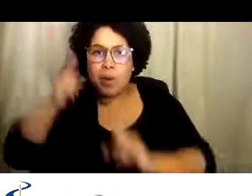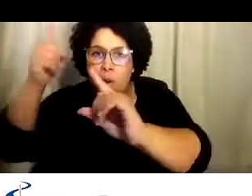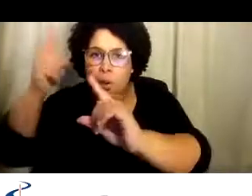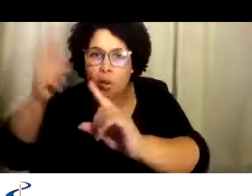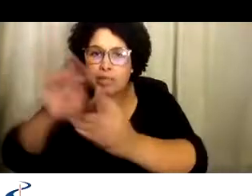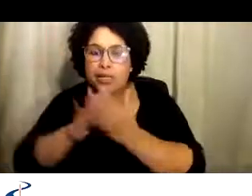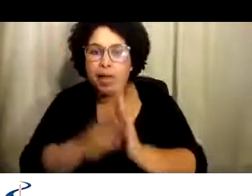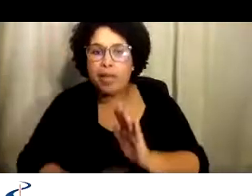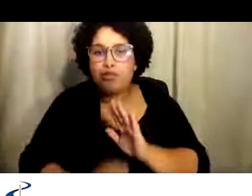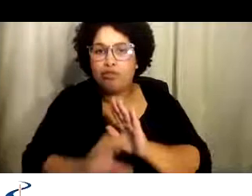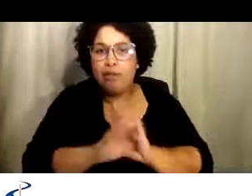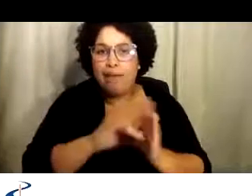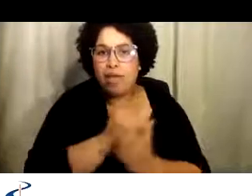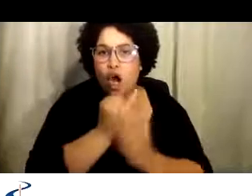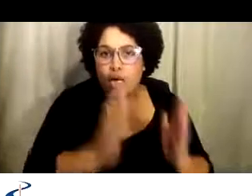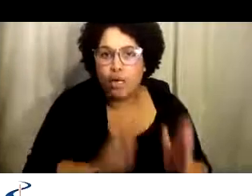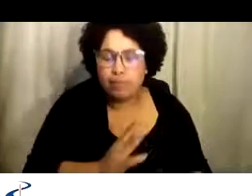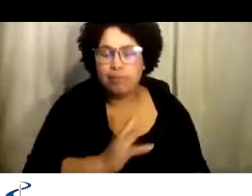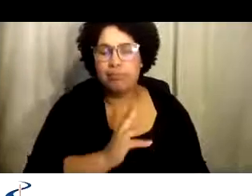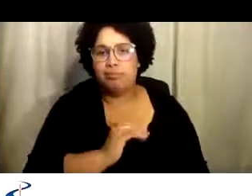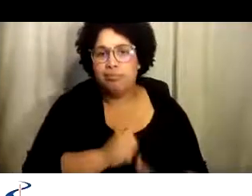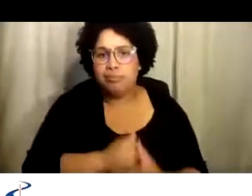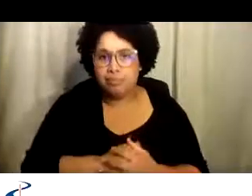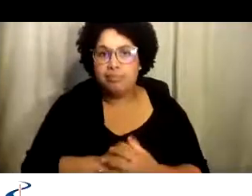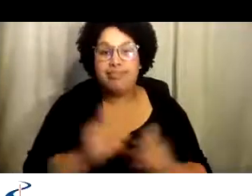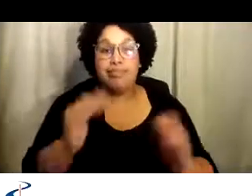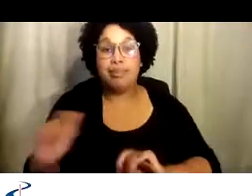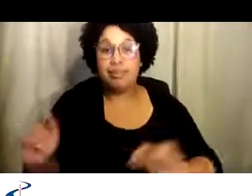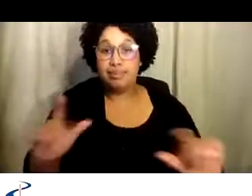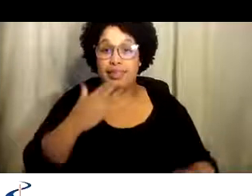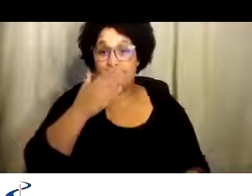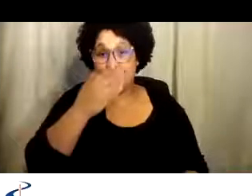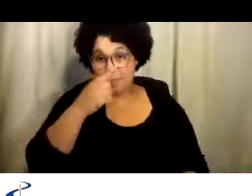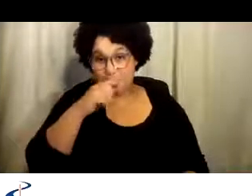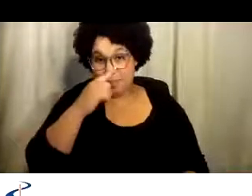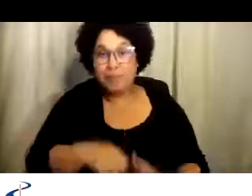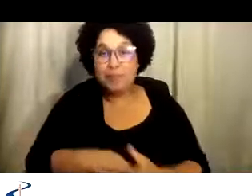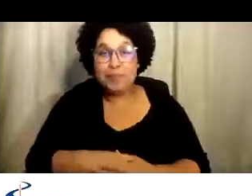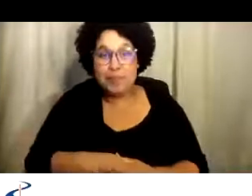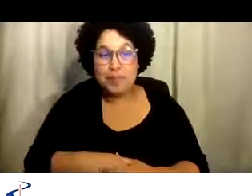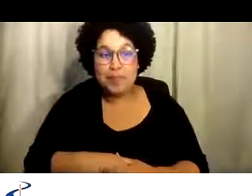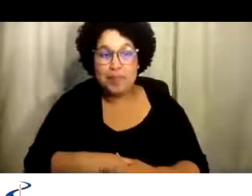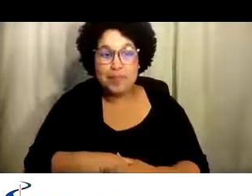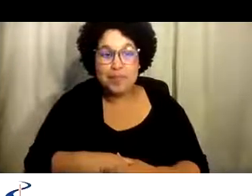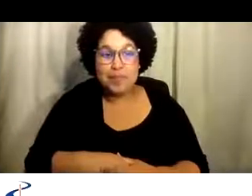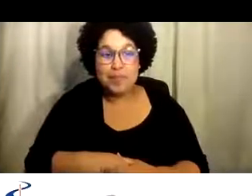de ella, lo cual nosotros no sabíamos antes, ¿verdad? Que ser una artista gráfica. Próxima página, por favor.